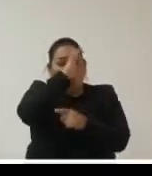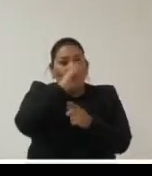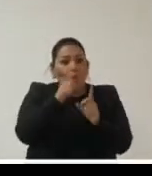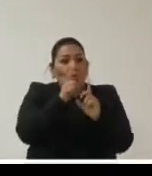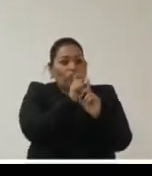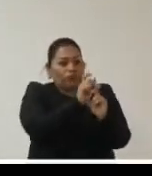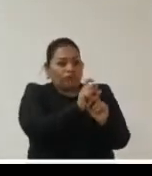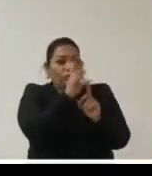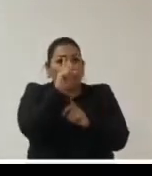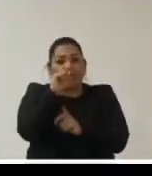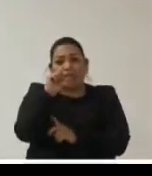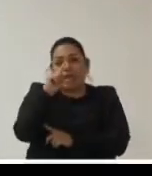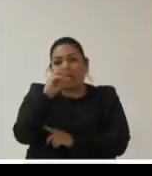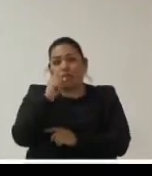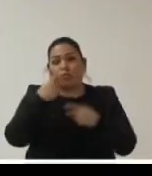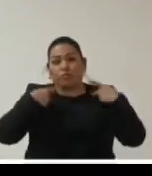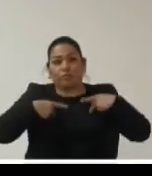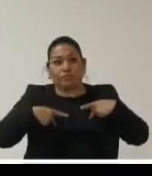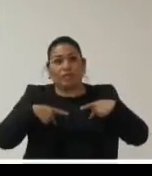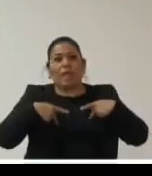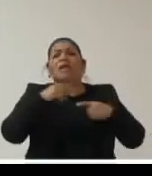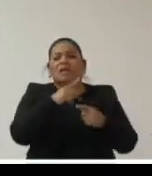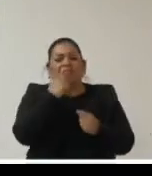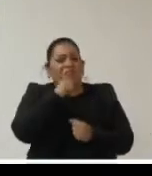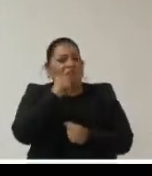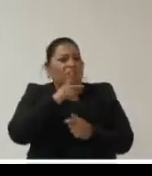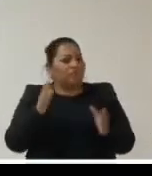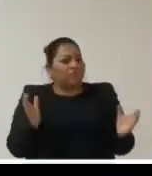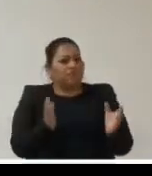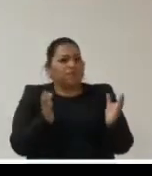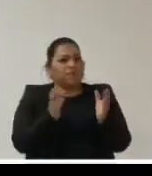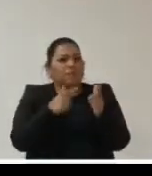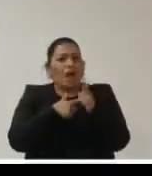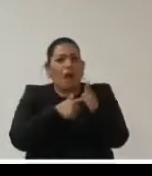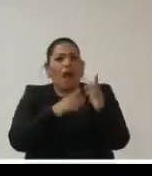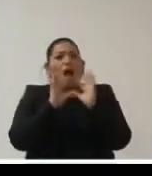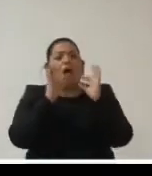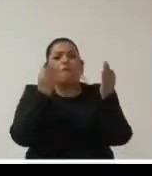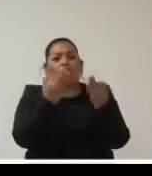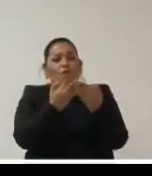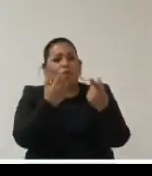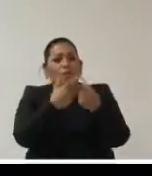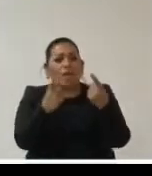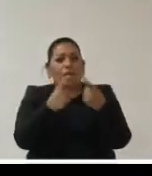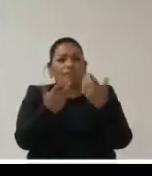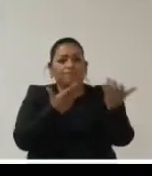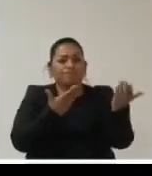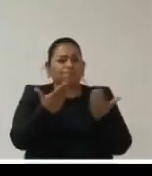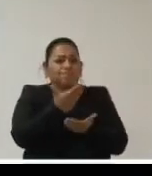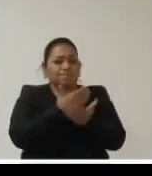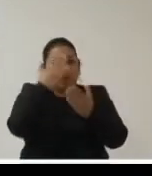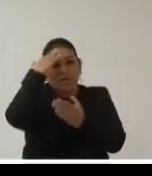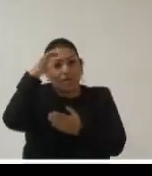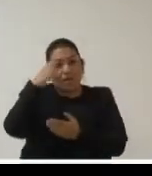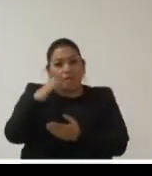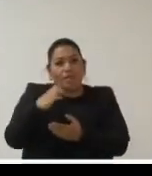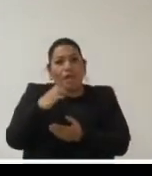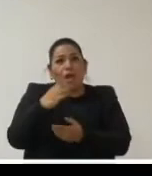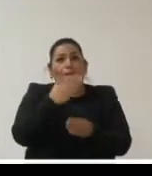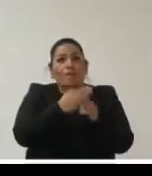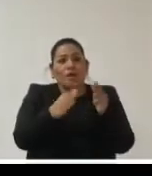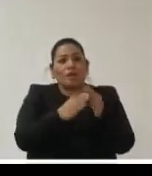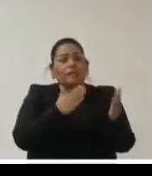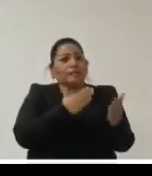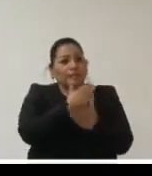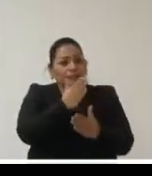protección de los datos personales sino naturalmente a seguir impulsando mecanismos de intercambio de experiencias en materia